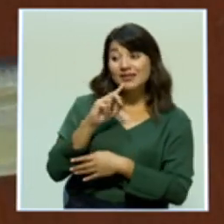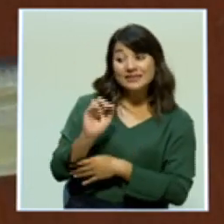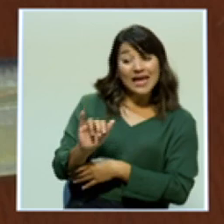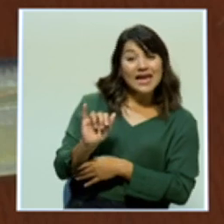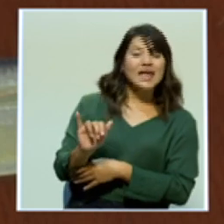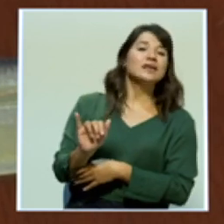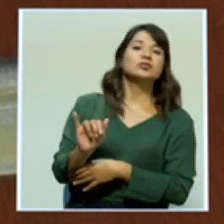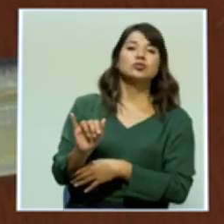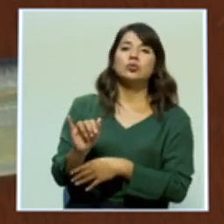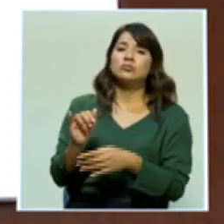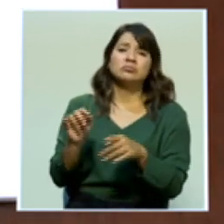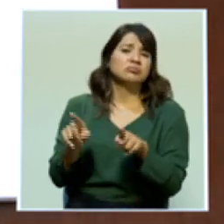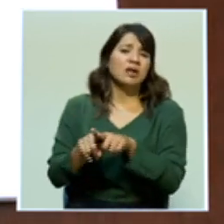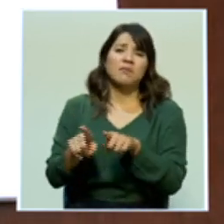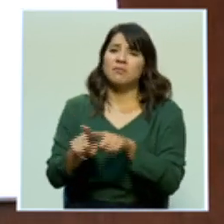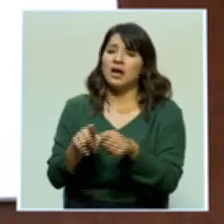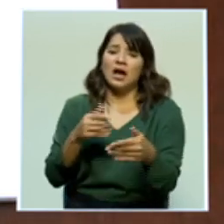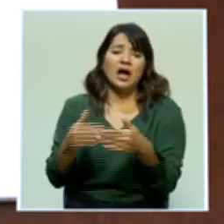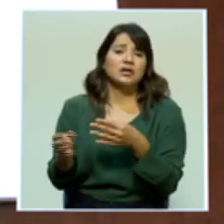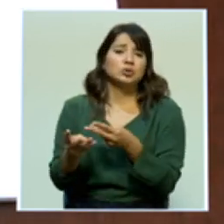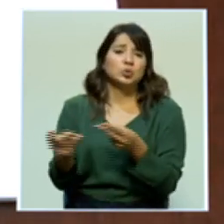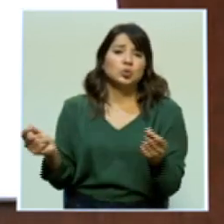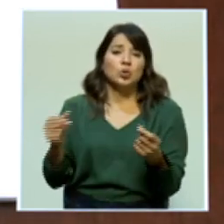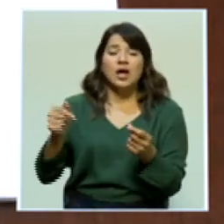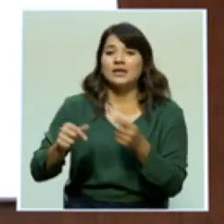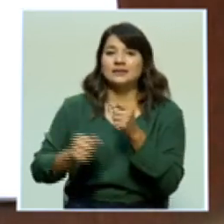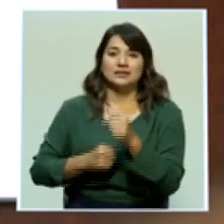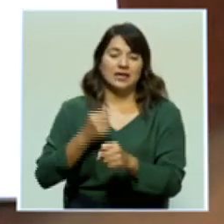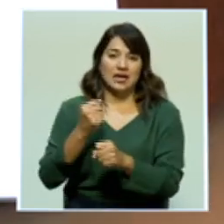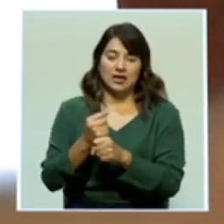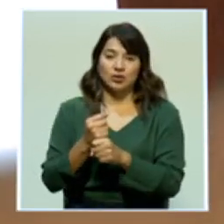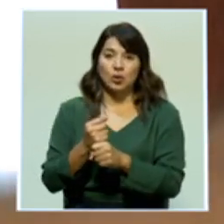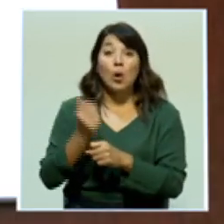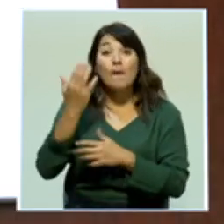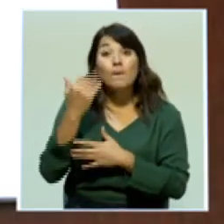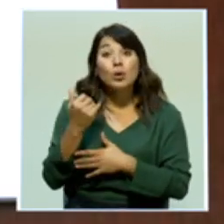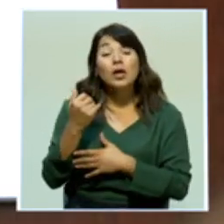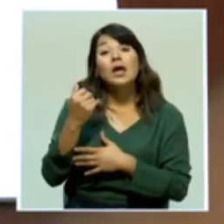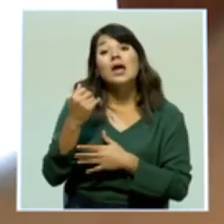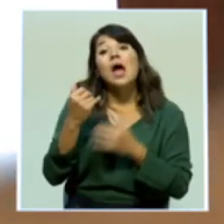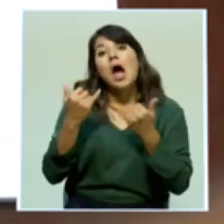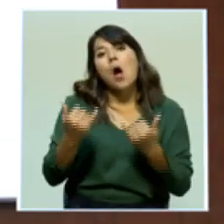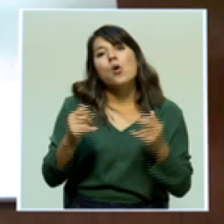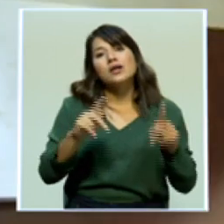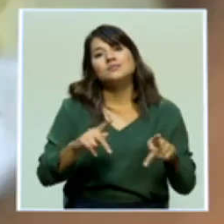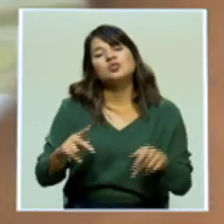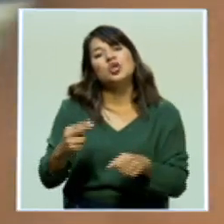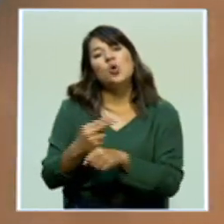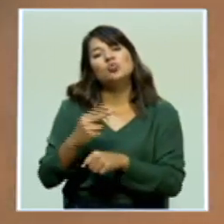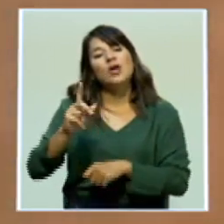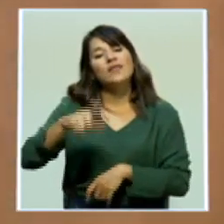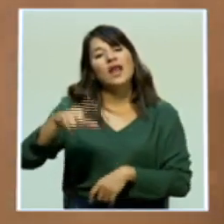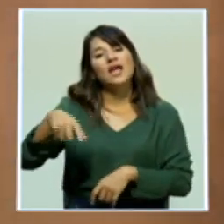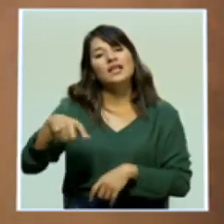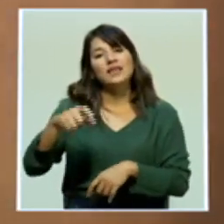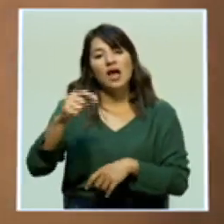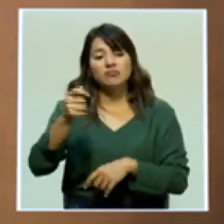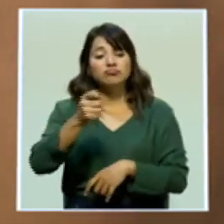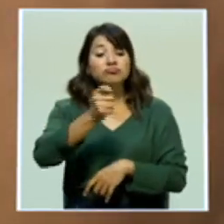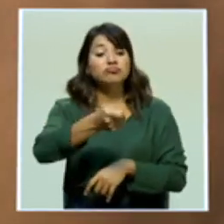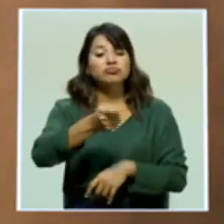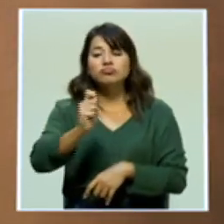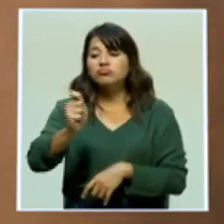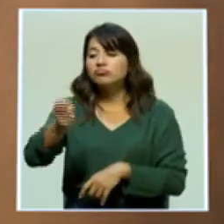también casi que desaparecieron durante este año, debido al uso de tarjetas con chip. Eso sí,